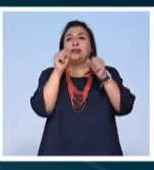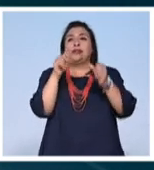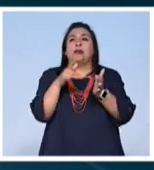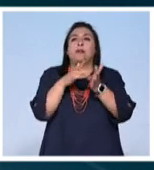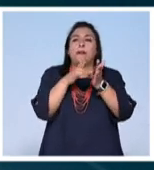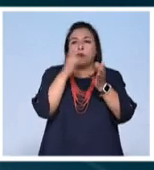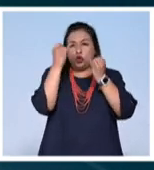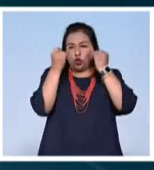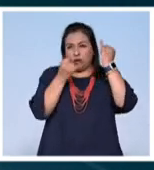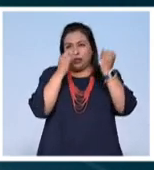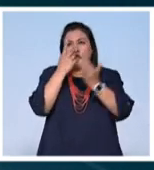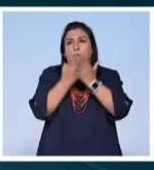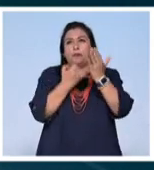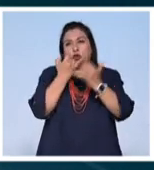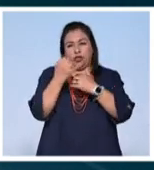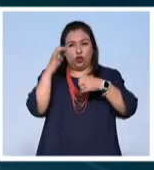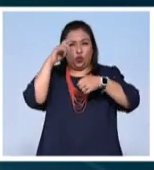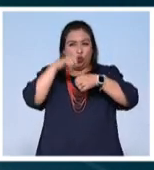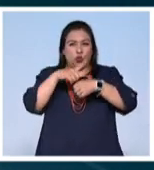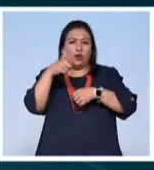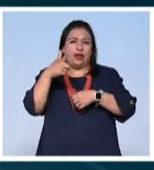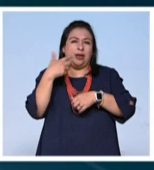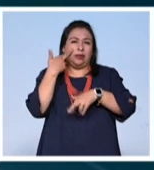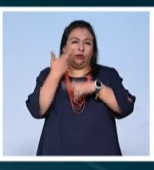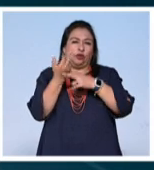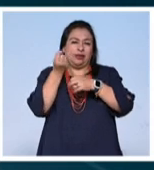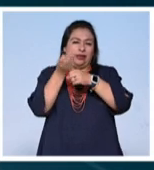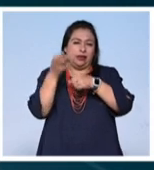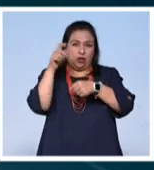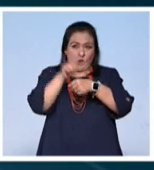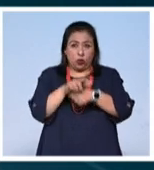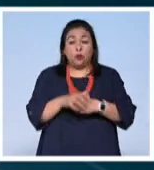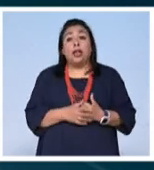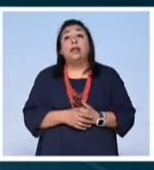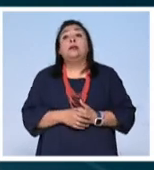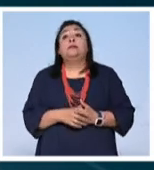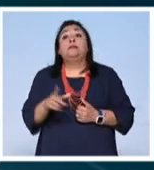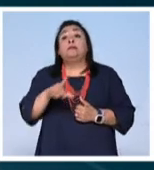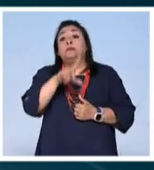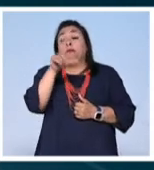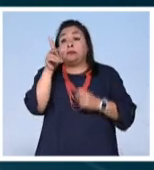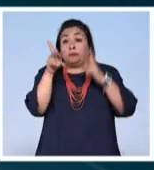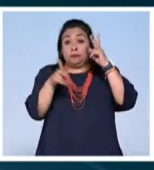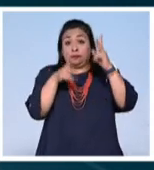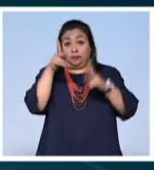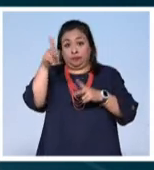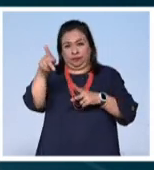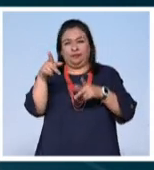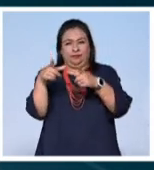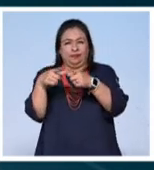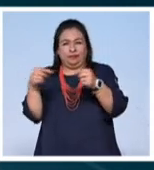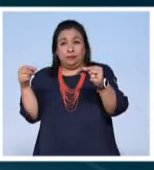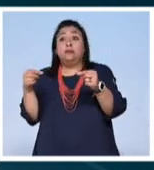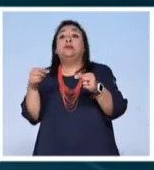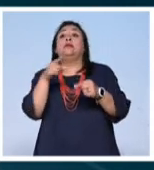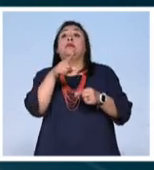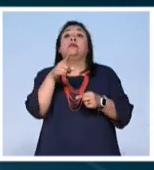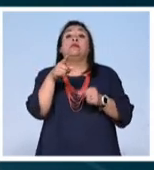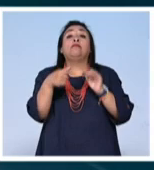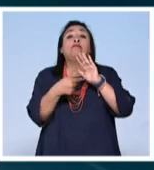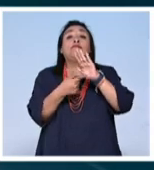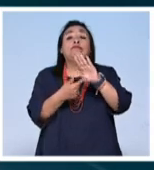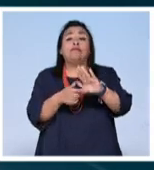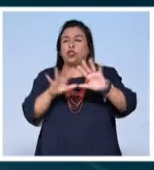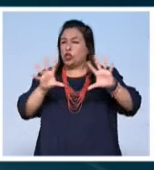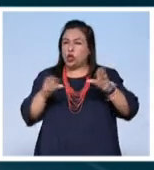de apoyos a la creación y proyectos culturales de la Secretaría de Cultura. Después de su visita al país del sol naciente Soto presentará